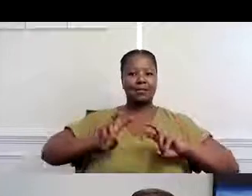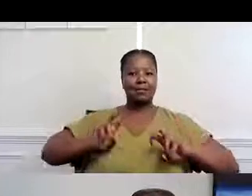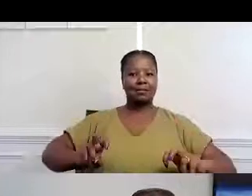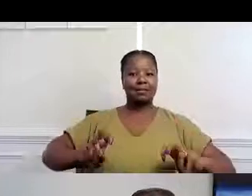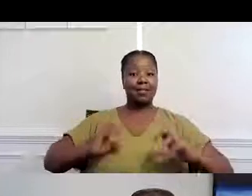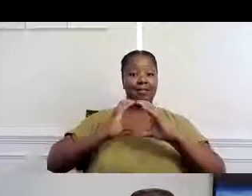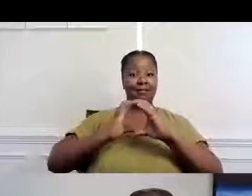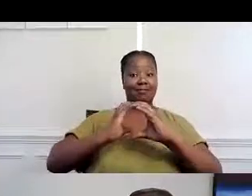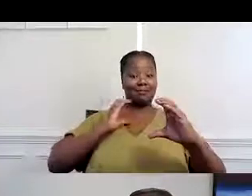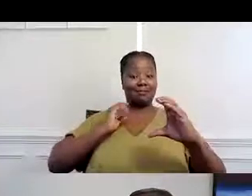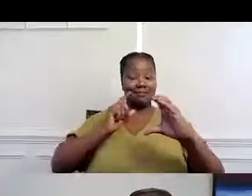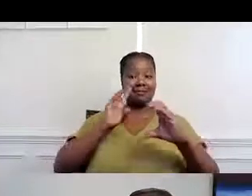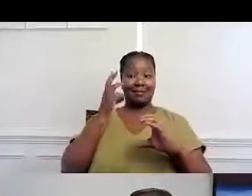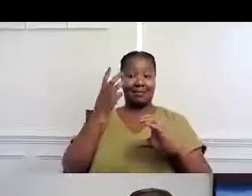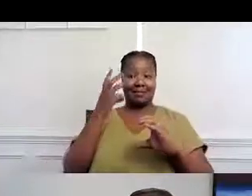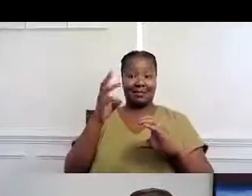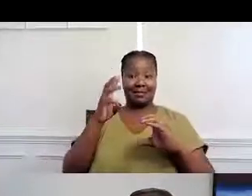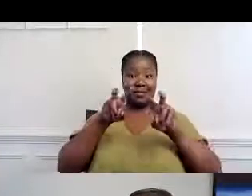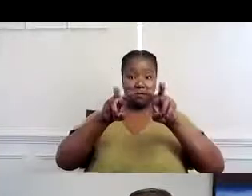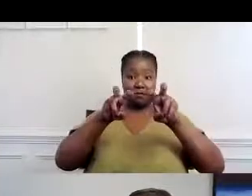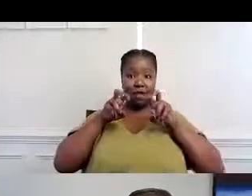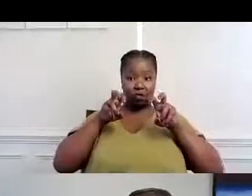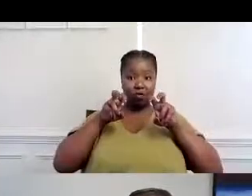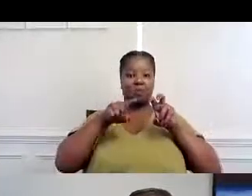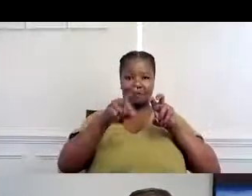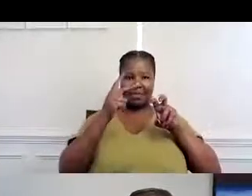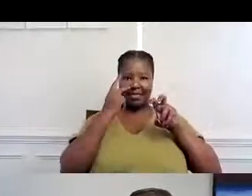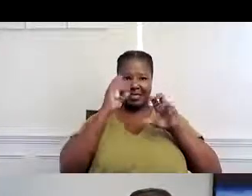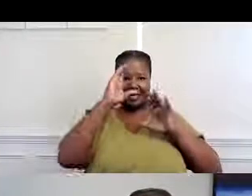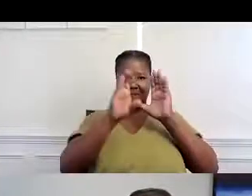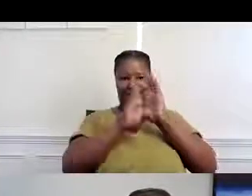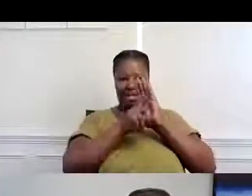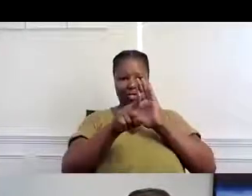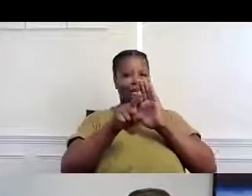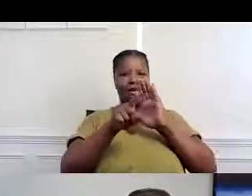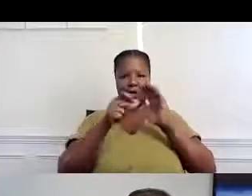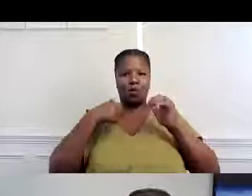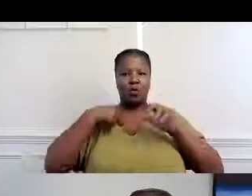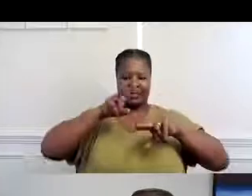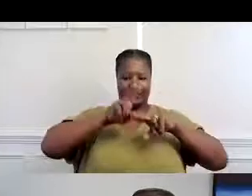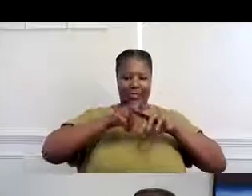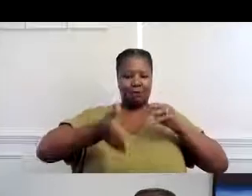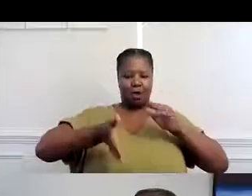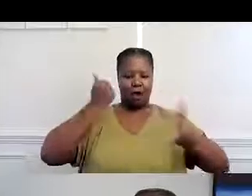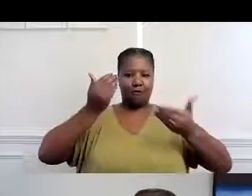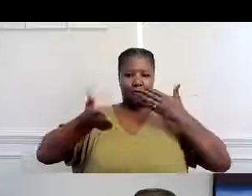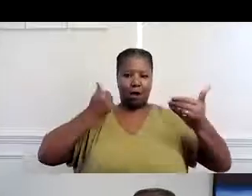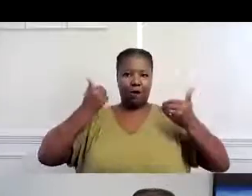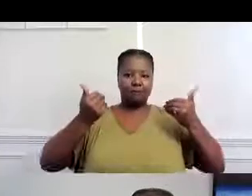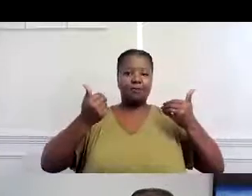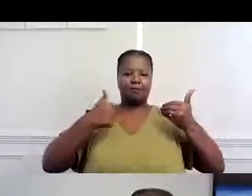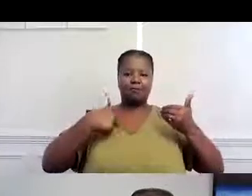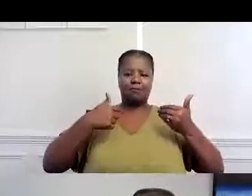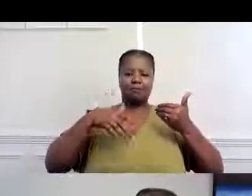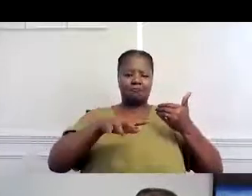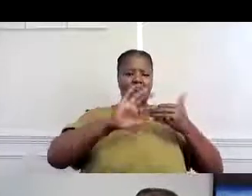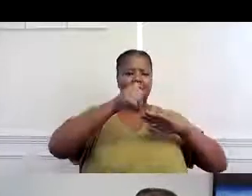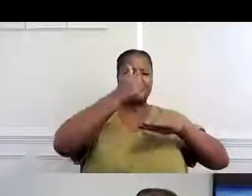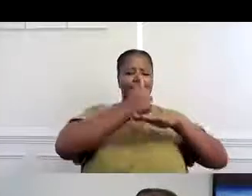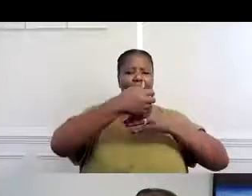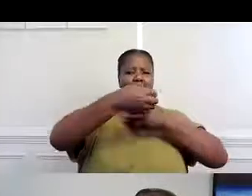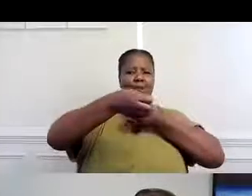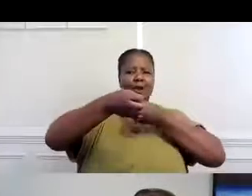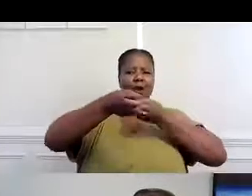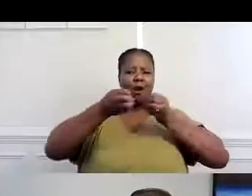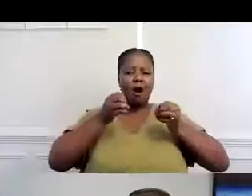De hecho, pueden ver aquí en la página, disculpen la foto, este es uno de nuestros autobuses de 16 pasajeros,